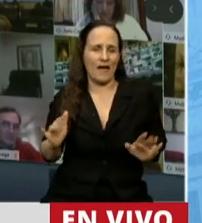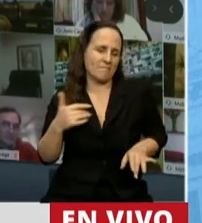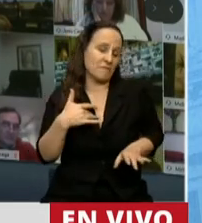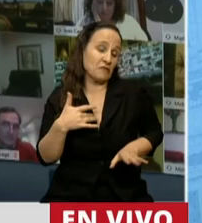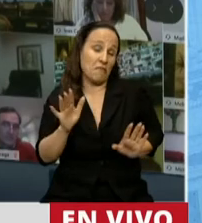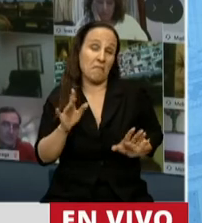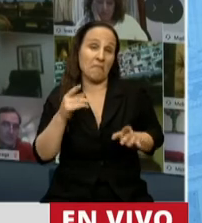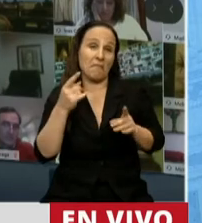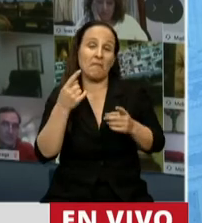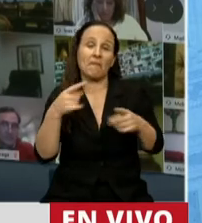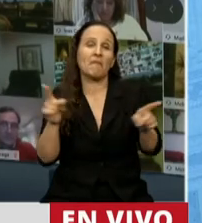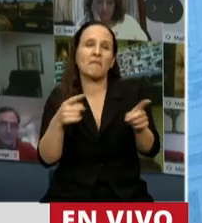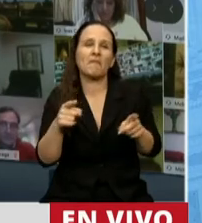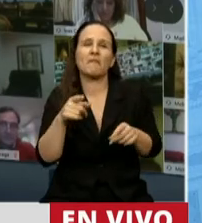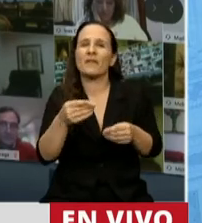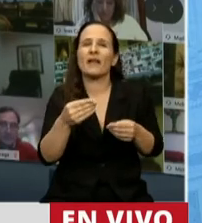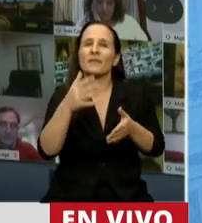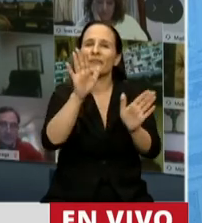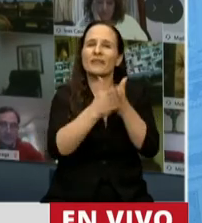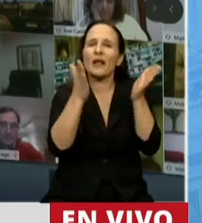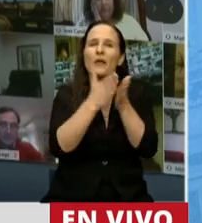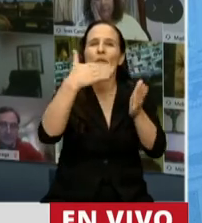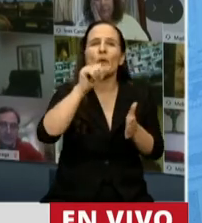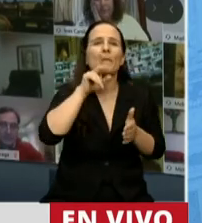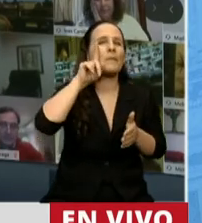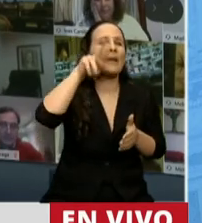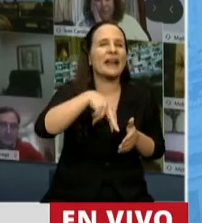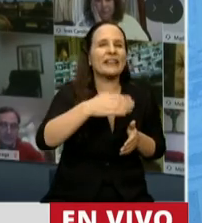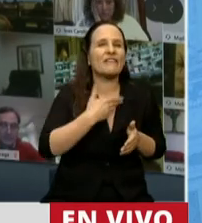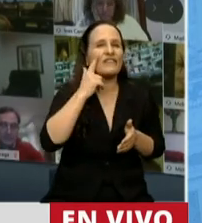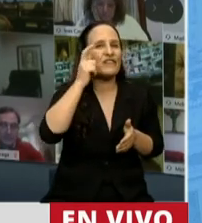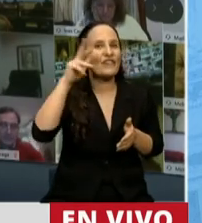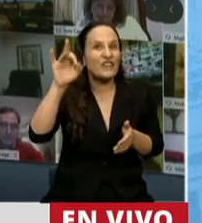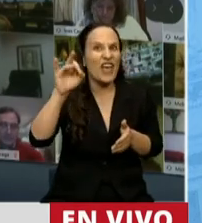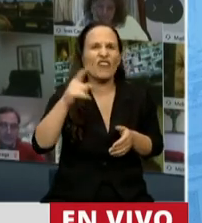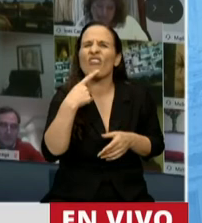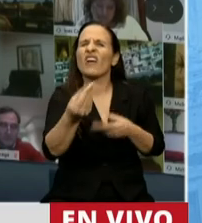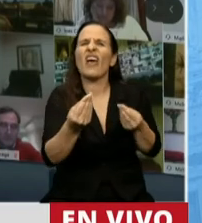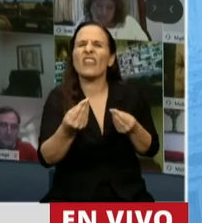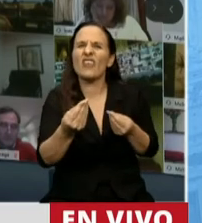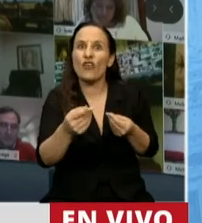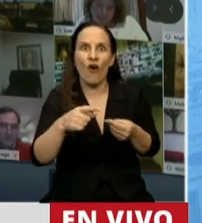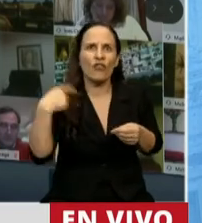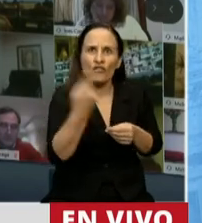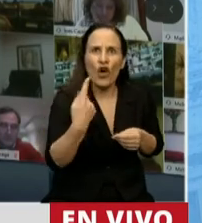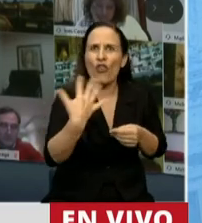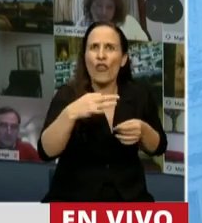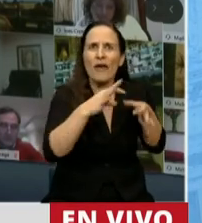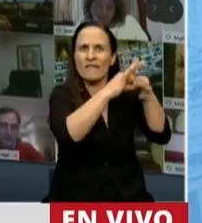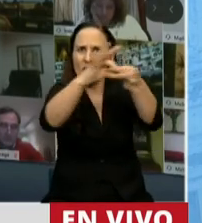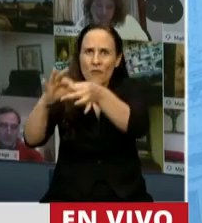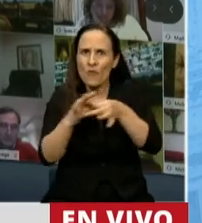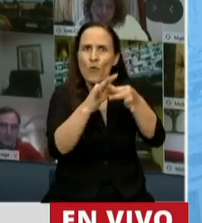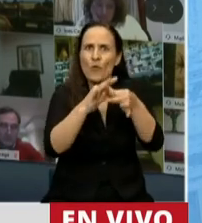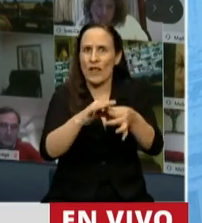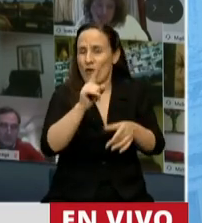estrofas del Martín Fierro que alguna vez nos dijo, los hermanos sean unidos, pues esa es la